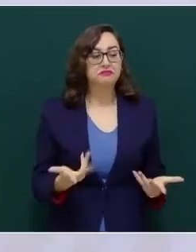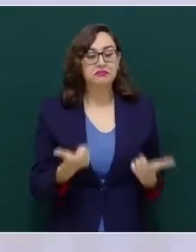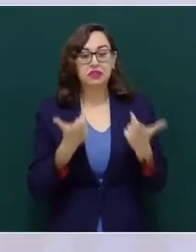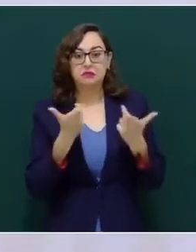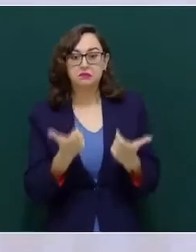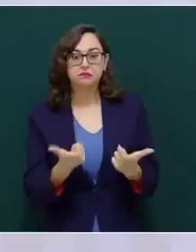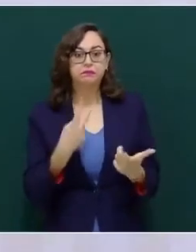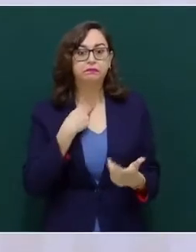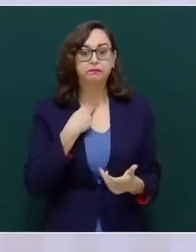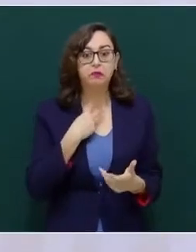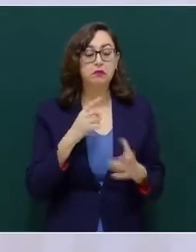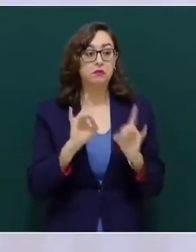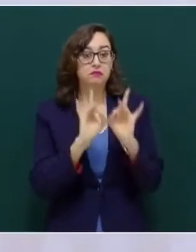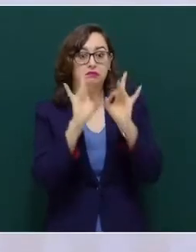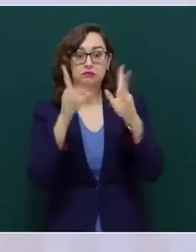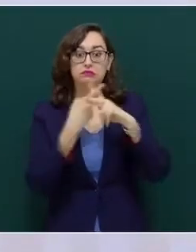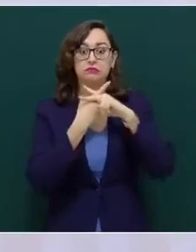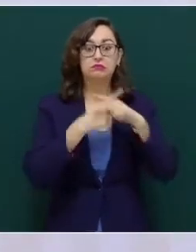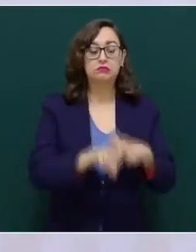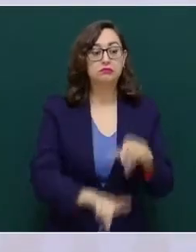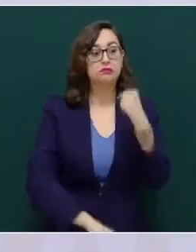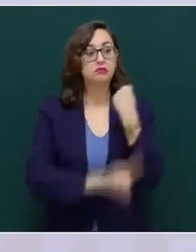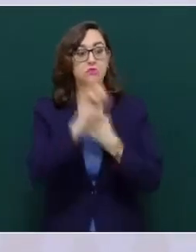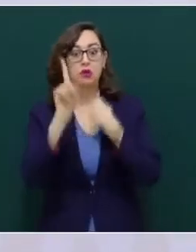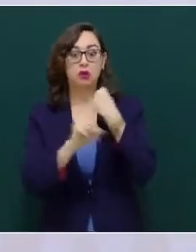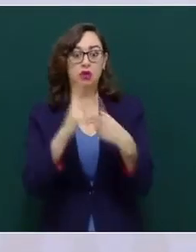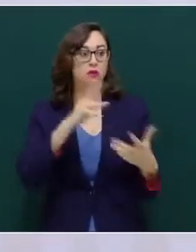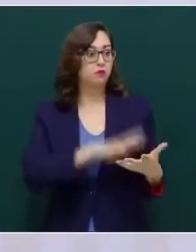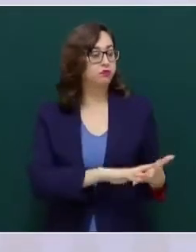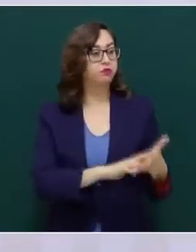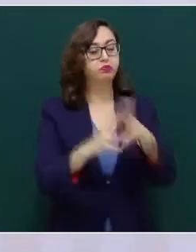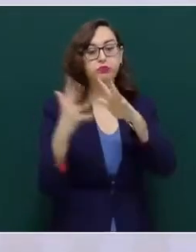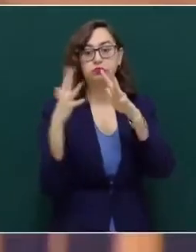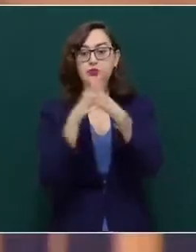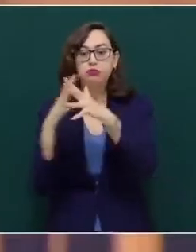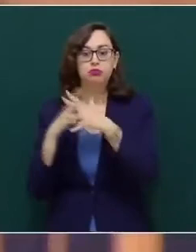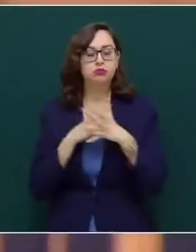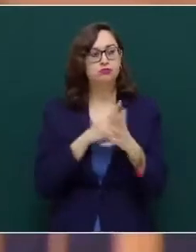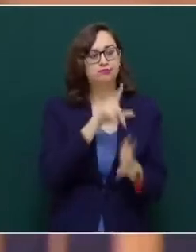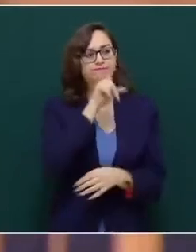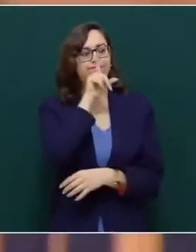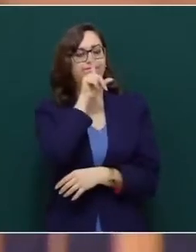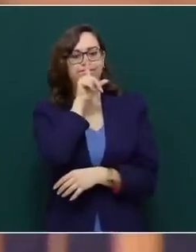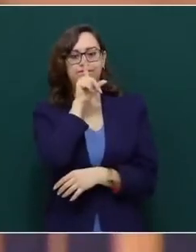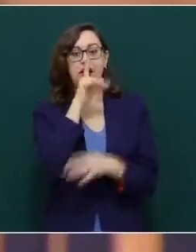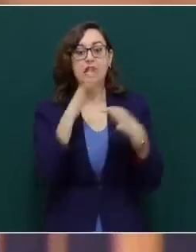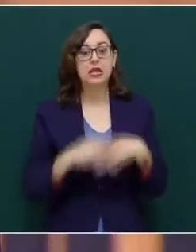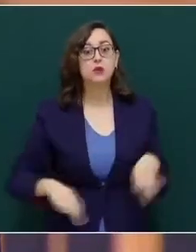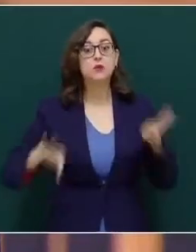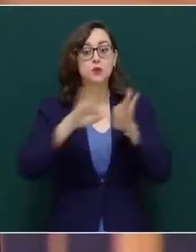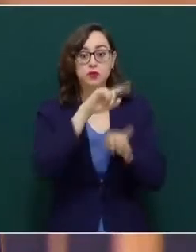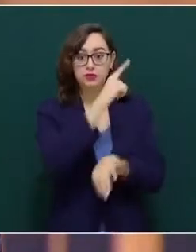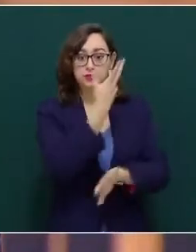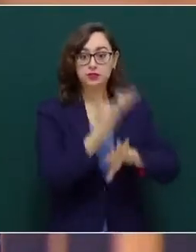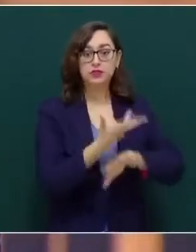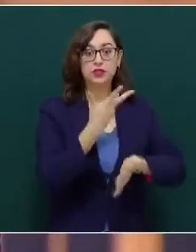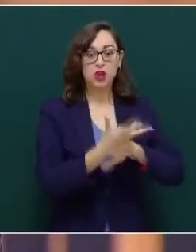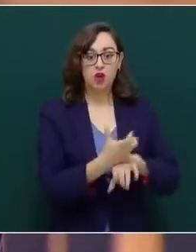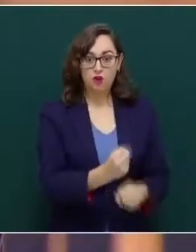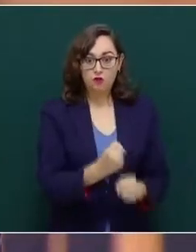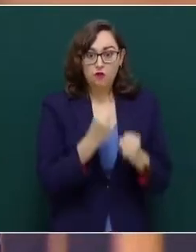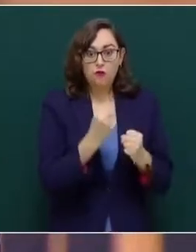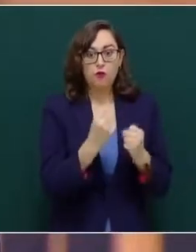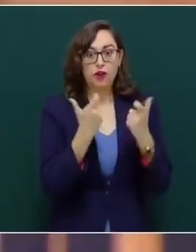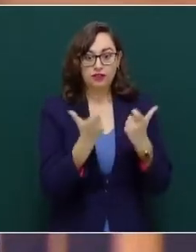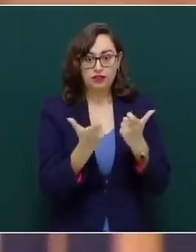Para decirlo en otras palabras, nos conviene que Estados Unidos sea fuerte en lo económico y no sólo